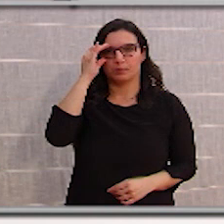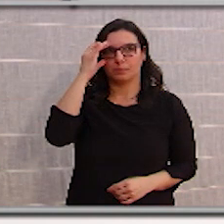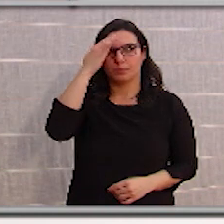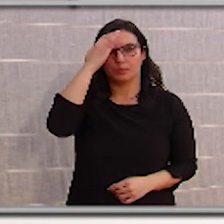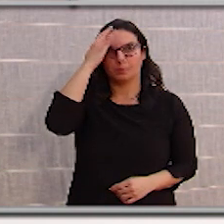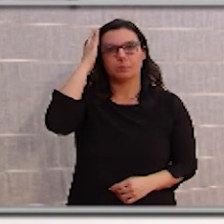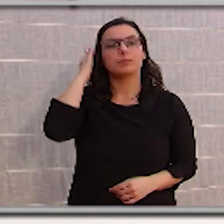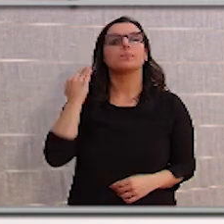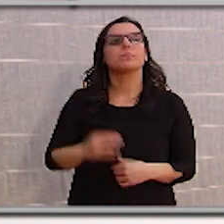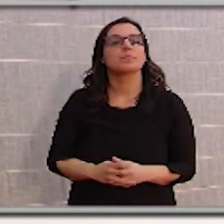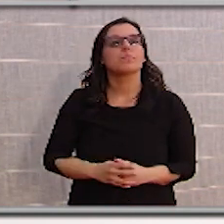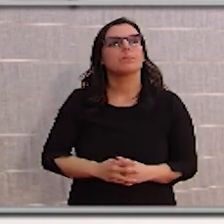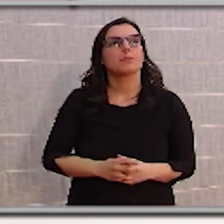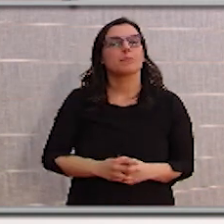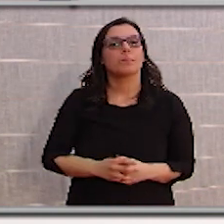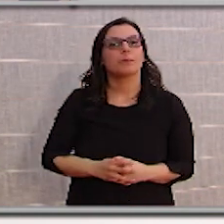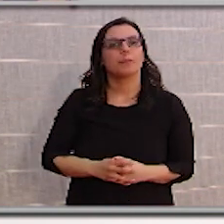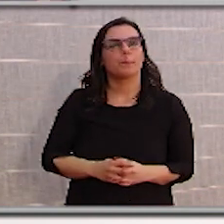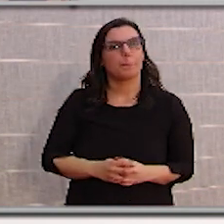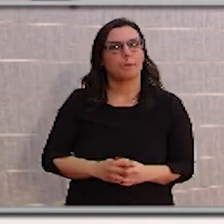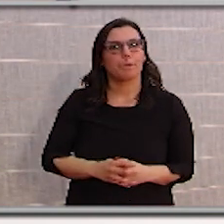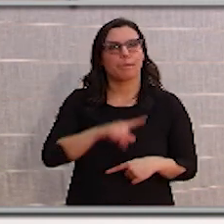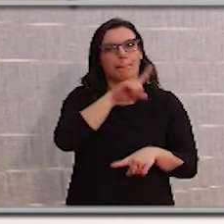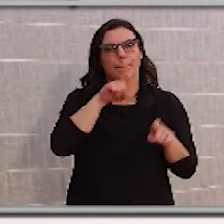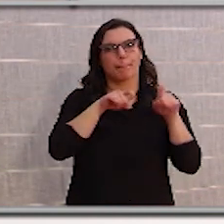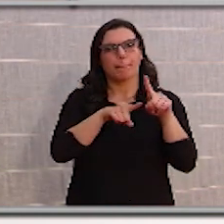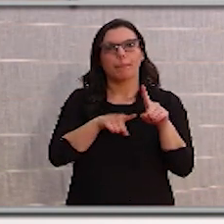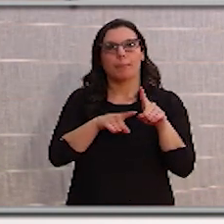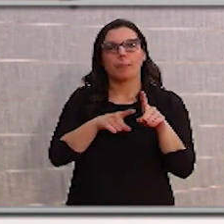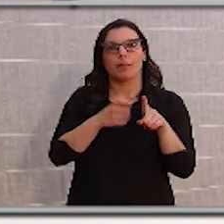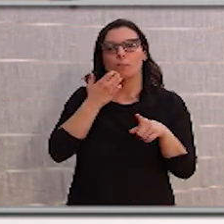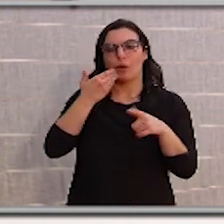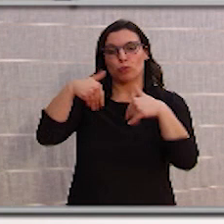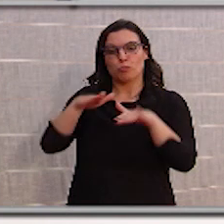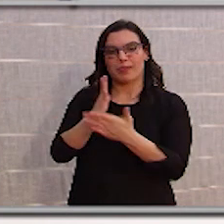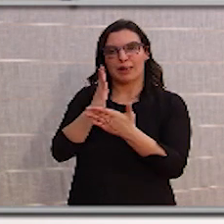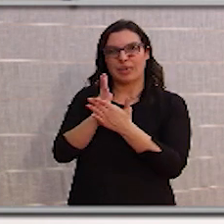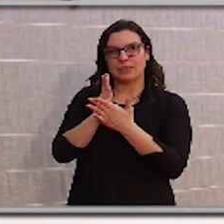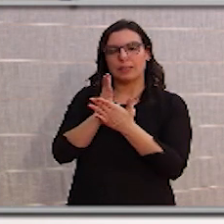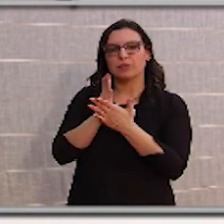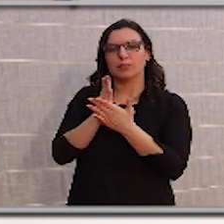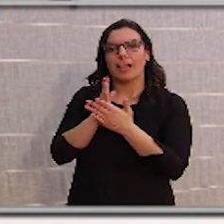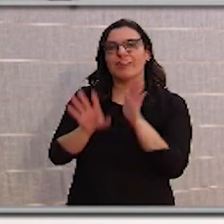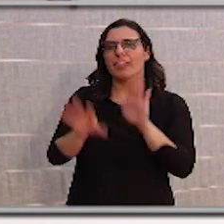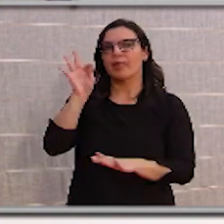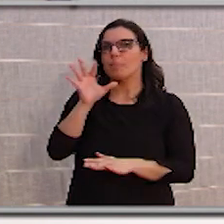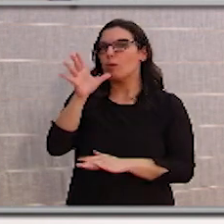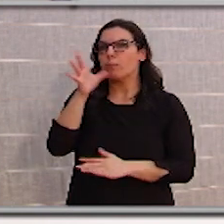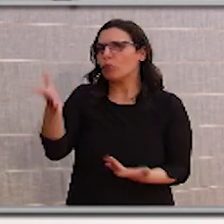¿Qué criterios se toma para hacer medidas tan restrictivas como la suspensión de clases, por ejemplo? ¿A qué se espera?